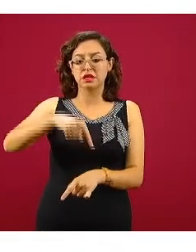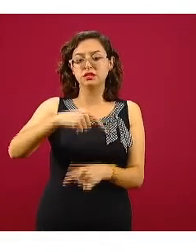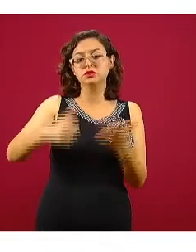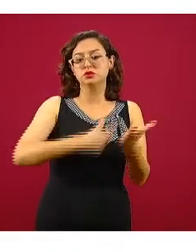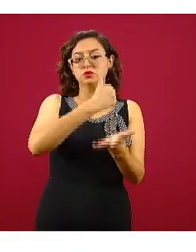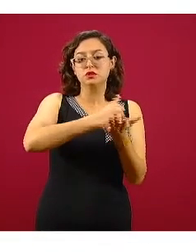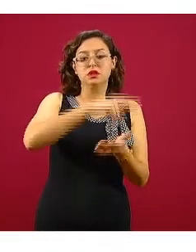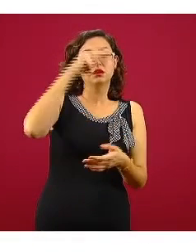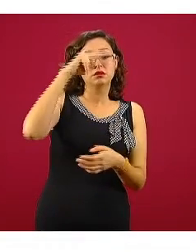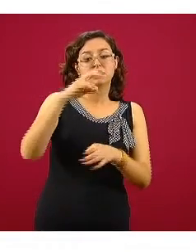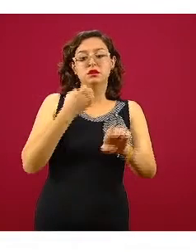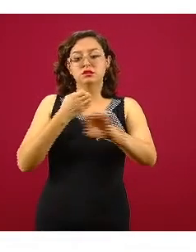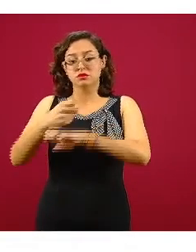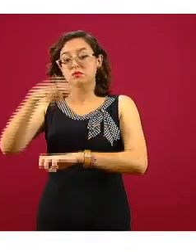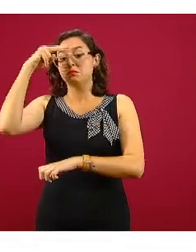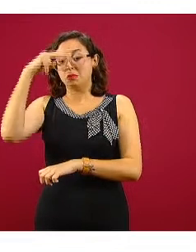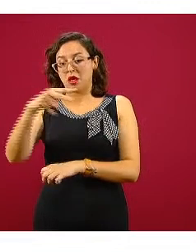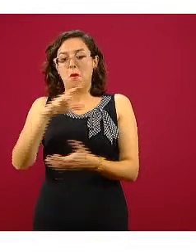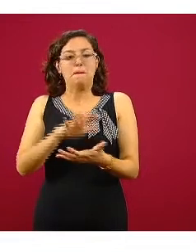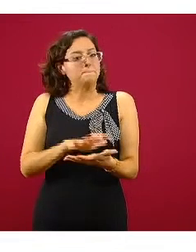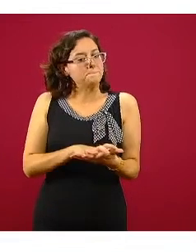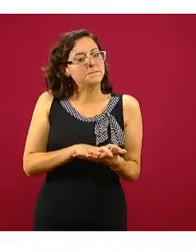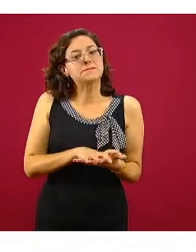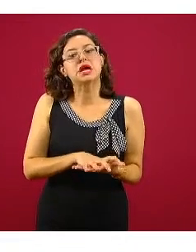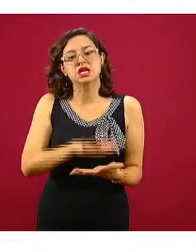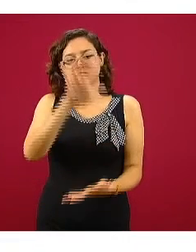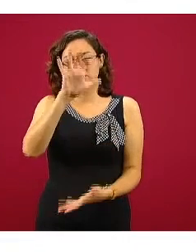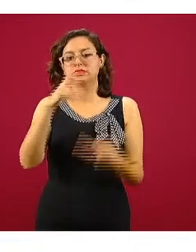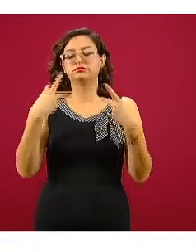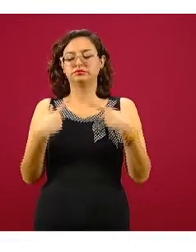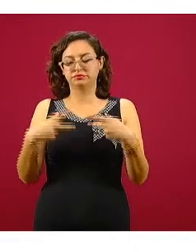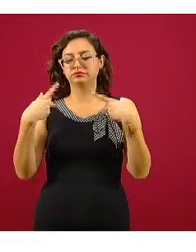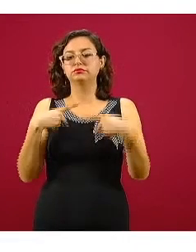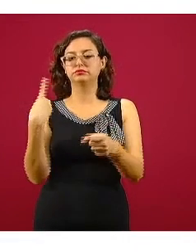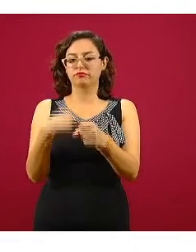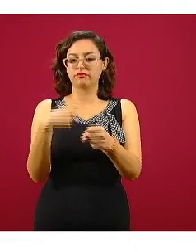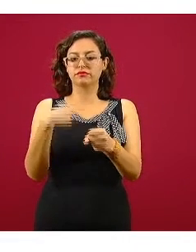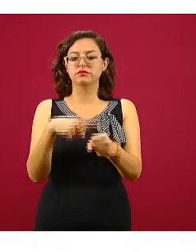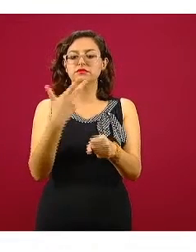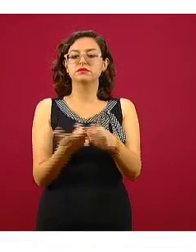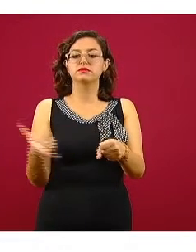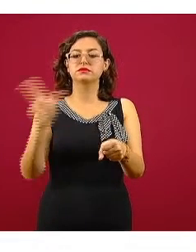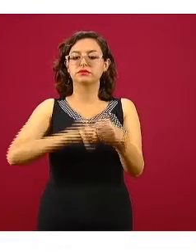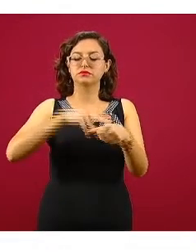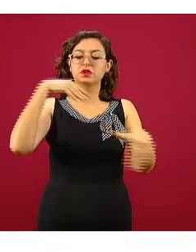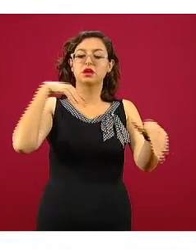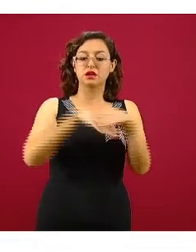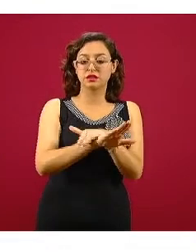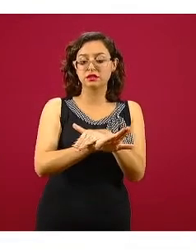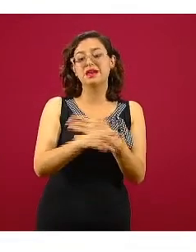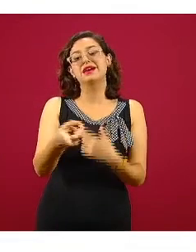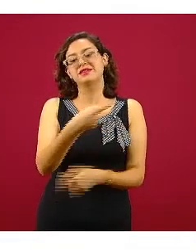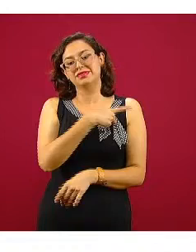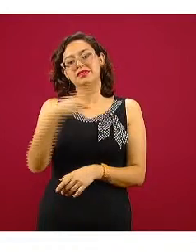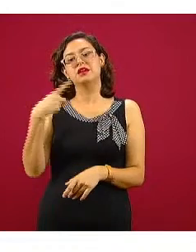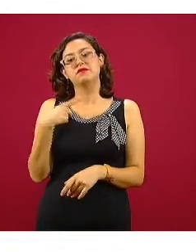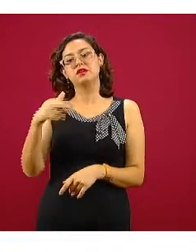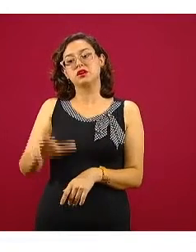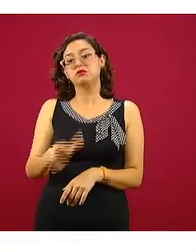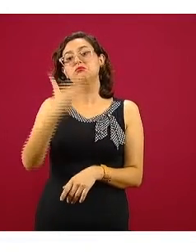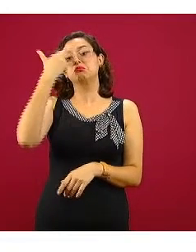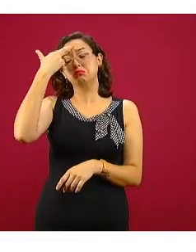el Estado de México, que son los que en su momento tienen la mayor ocupación en el momento. Y recordando siempre que esta ocupación puede